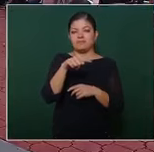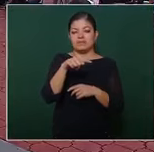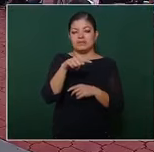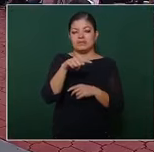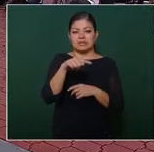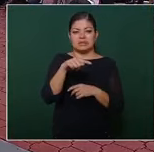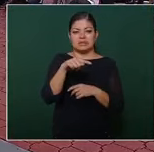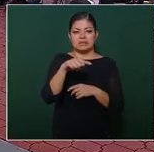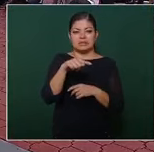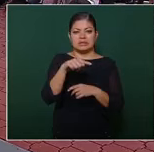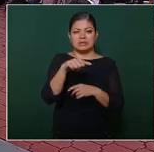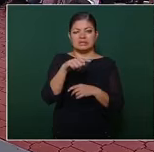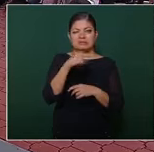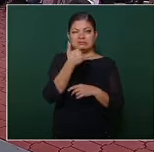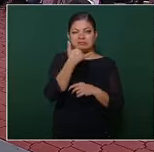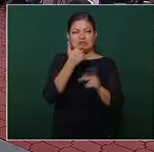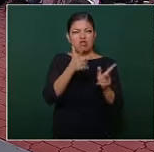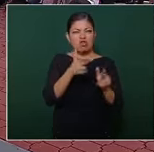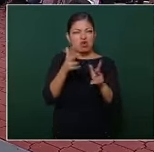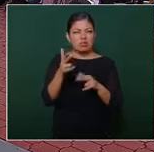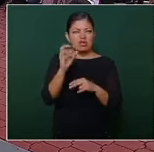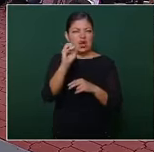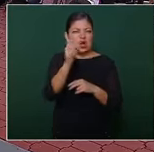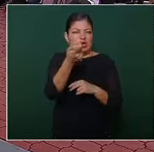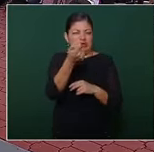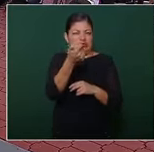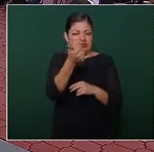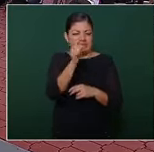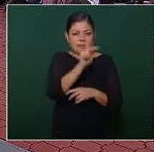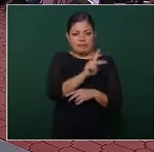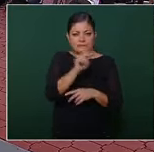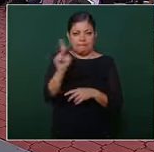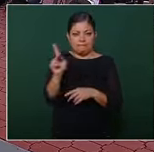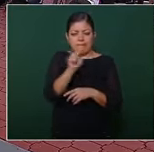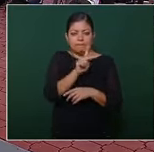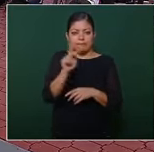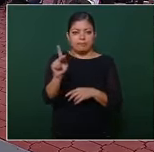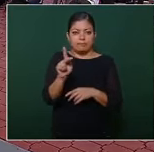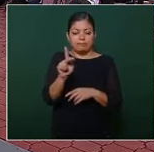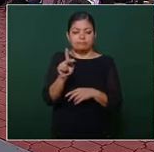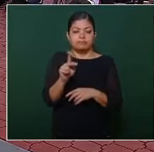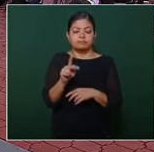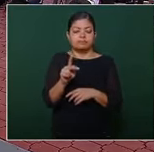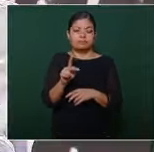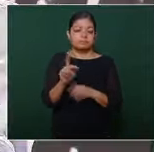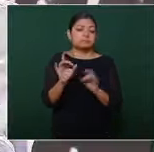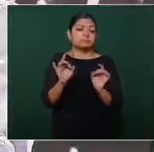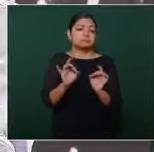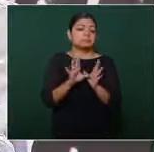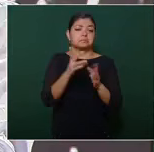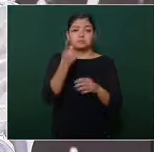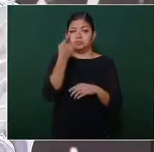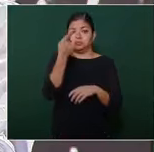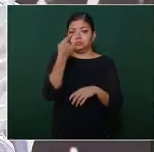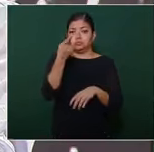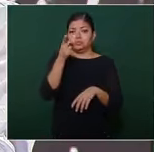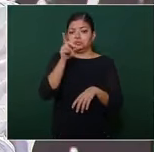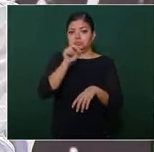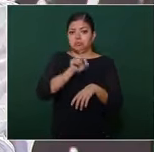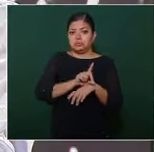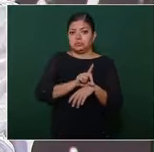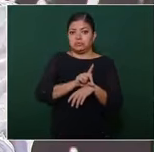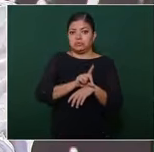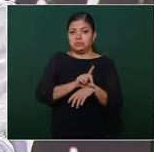ese documental o otro parecido un día sin